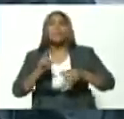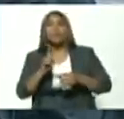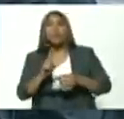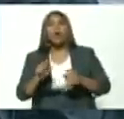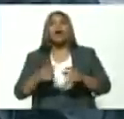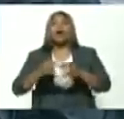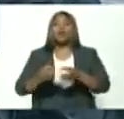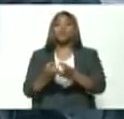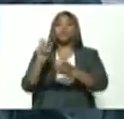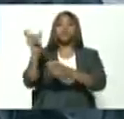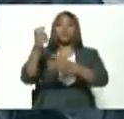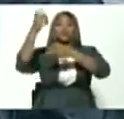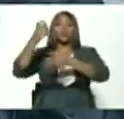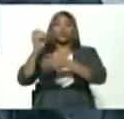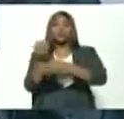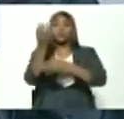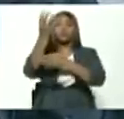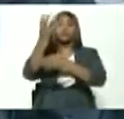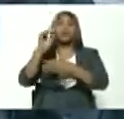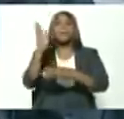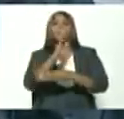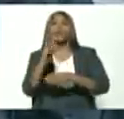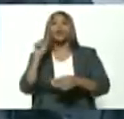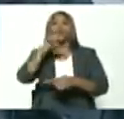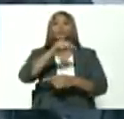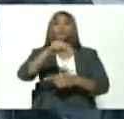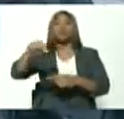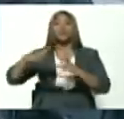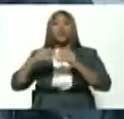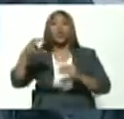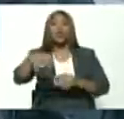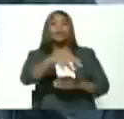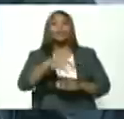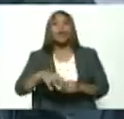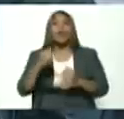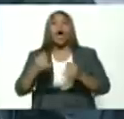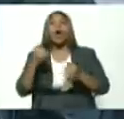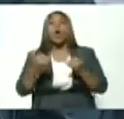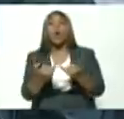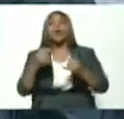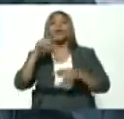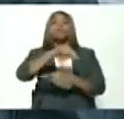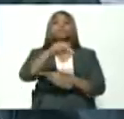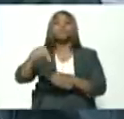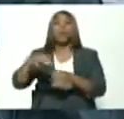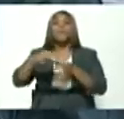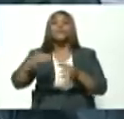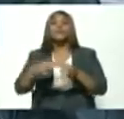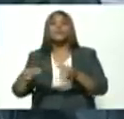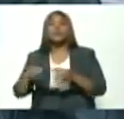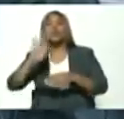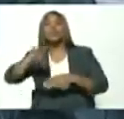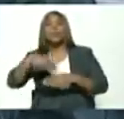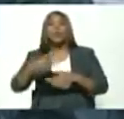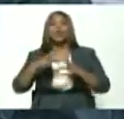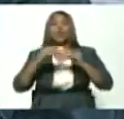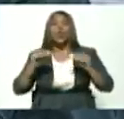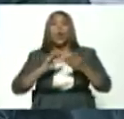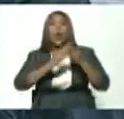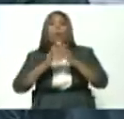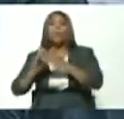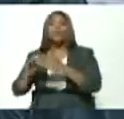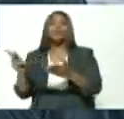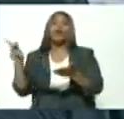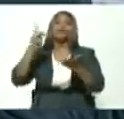bicentenaria ya ha recorrido todos los estados, está en una segunda etapa donde va a recorrer los municipios y luego todas las comunas para volver a